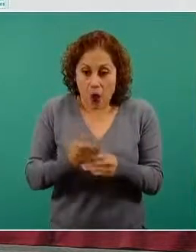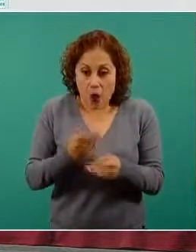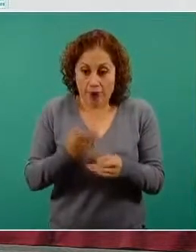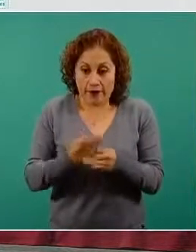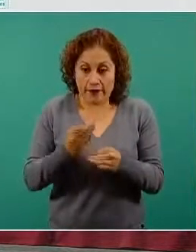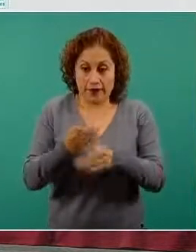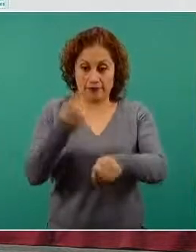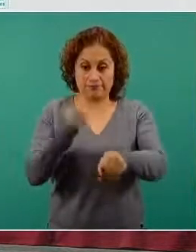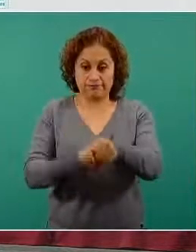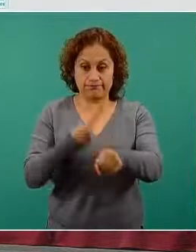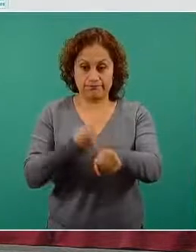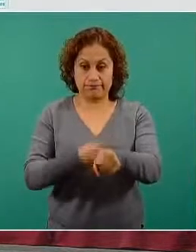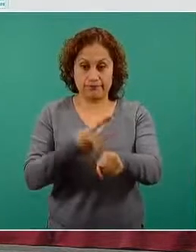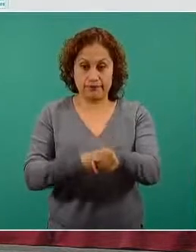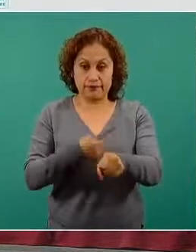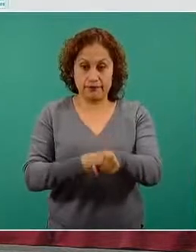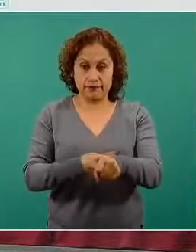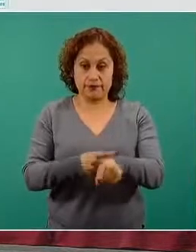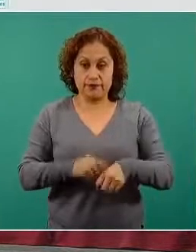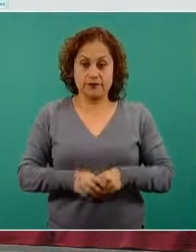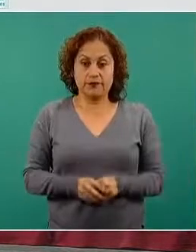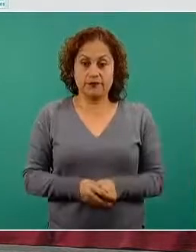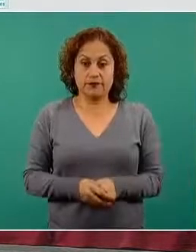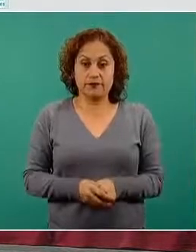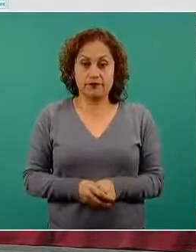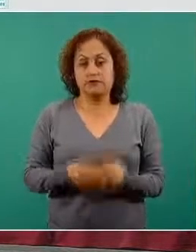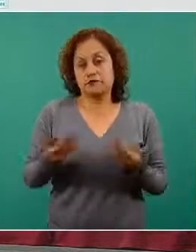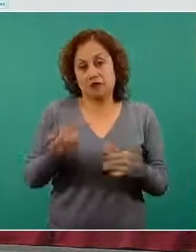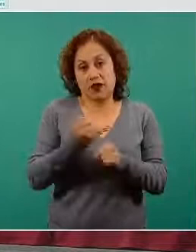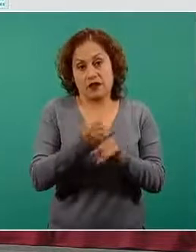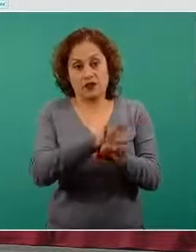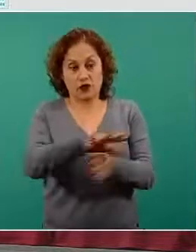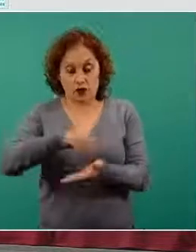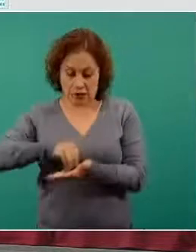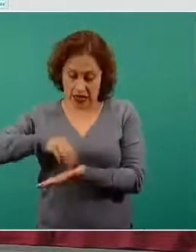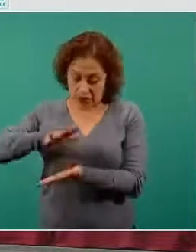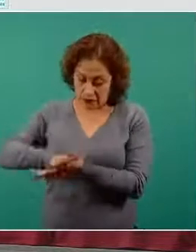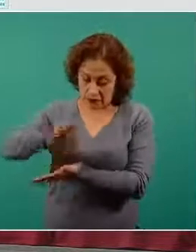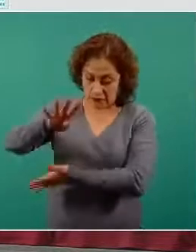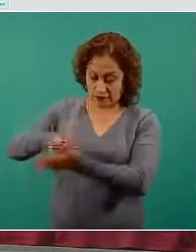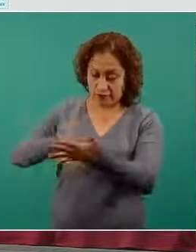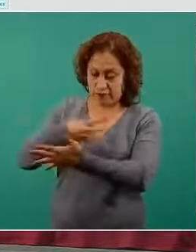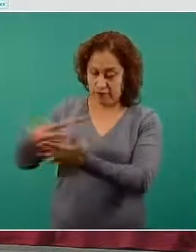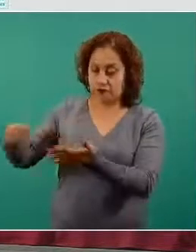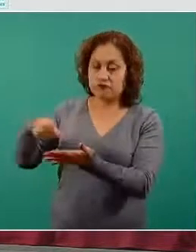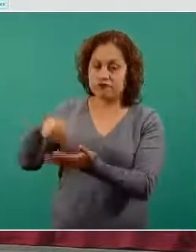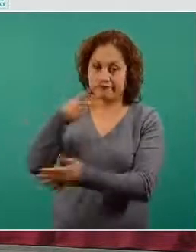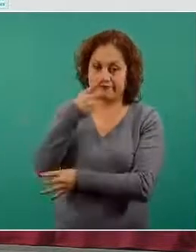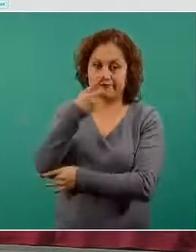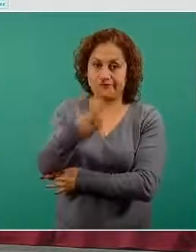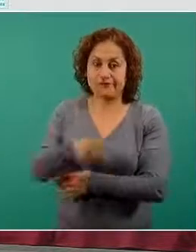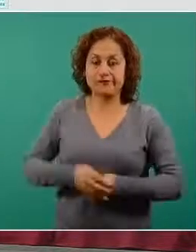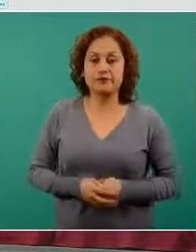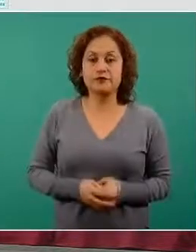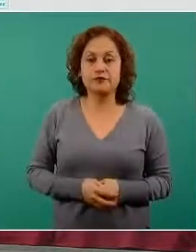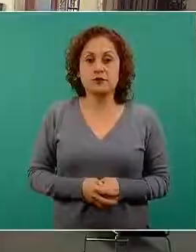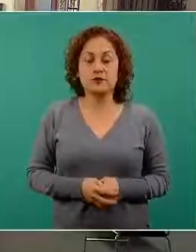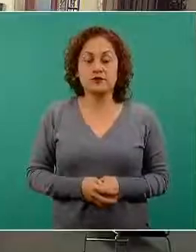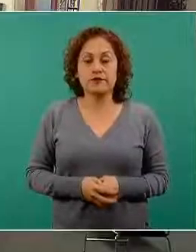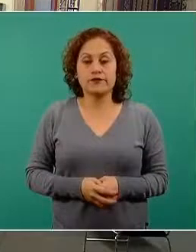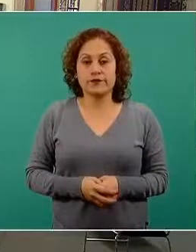de acuerdo con los registros del Sistema Nacional de Vigilancia Epidemiológica, la enfermedad activa. Tenemos un total